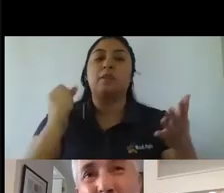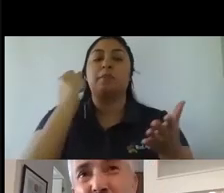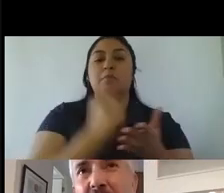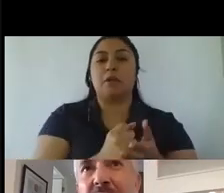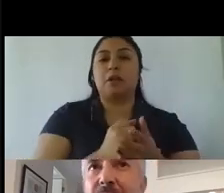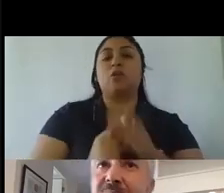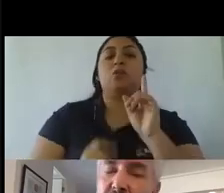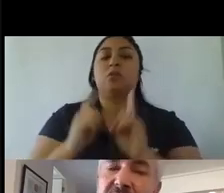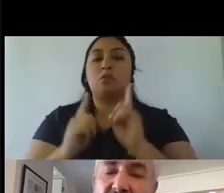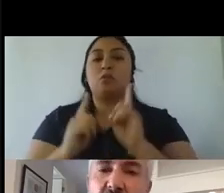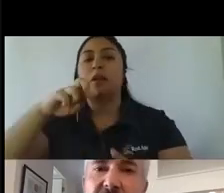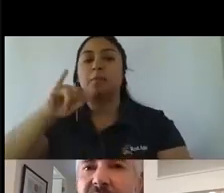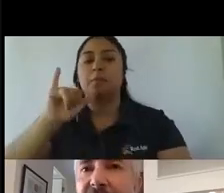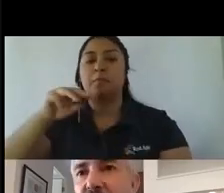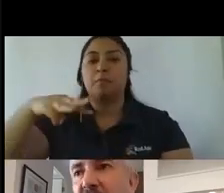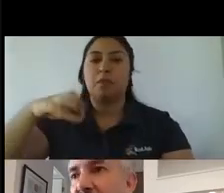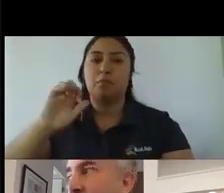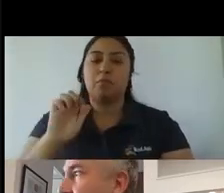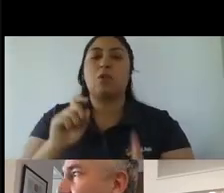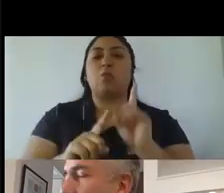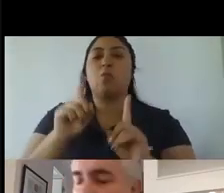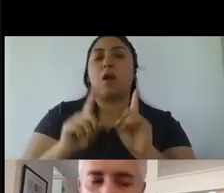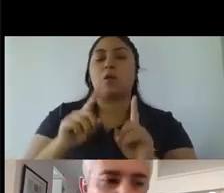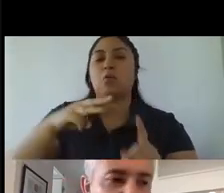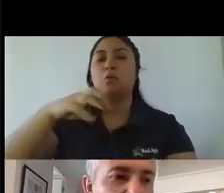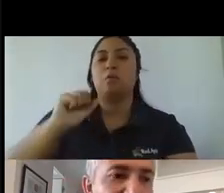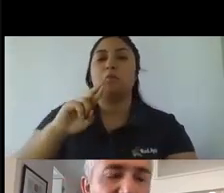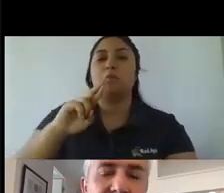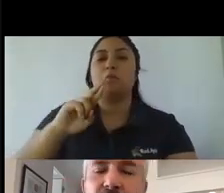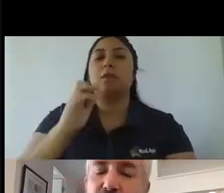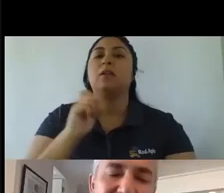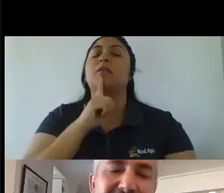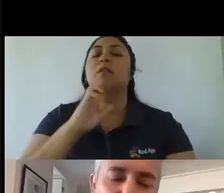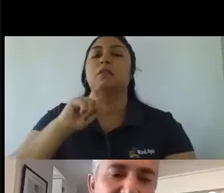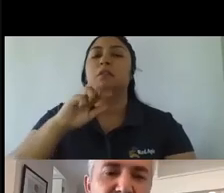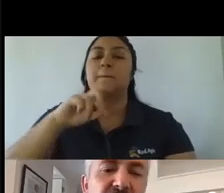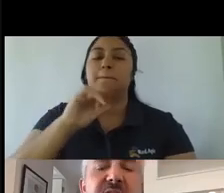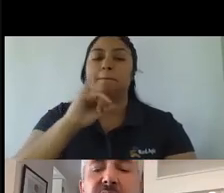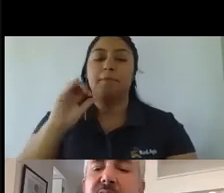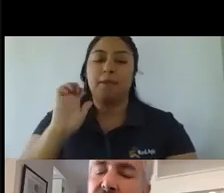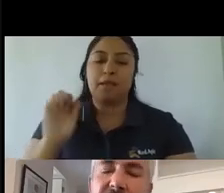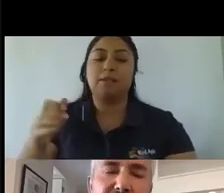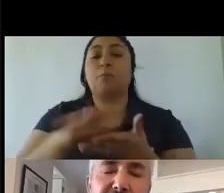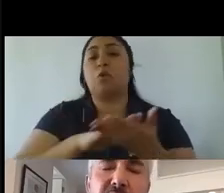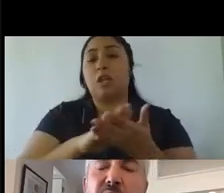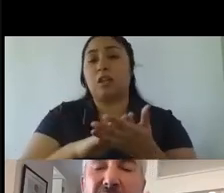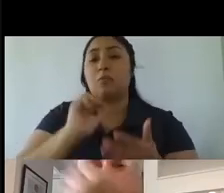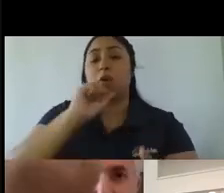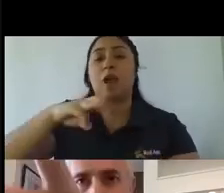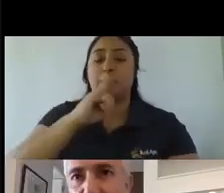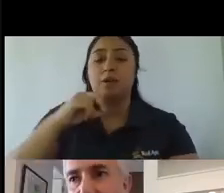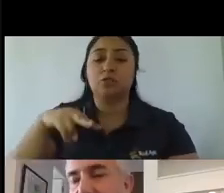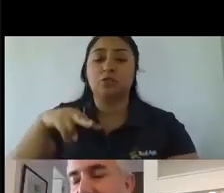y cuando digo algunos marketplaces es porque sabemos que en el caso de Amazon y Mercado Libre funcionan estupendamente bien y han ido